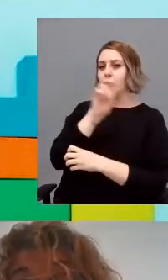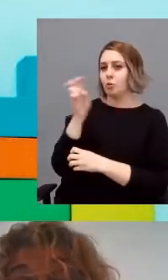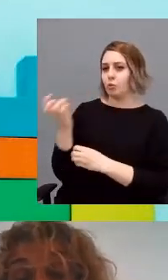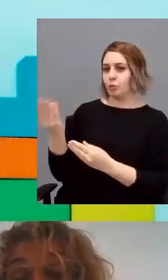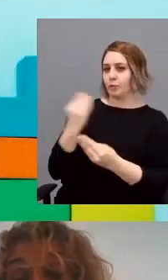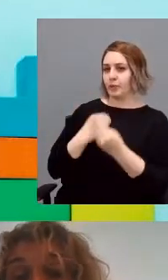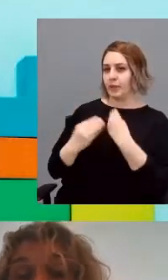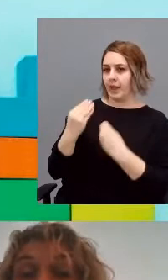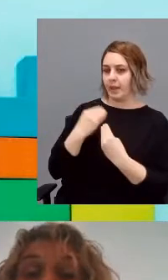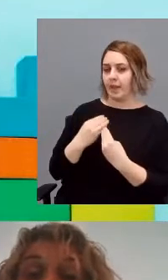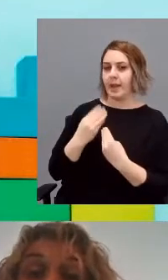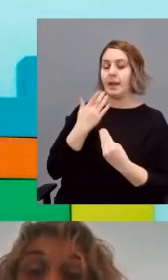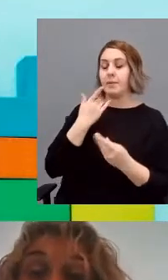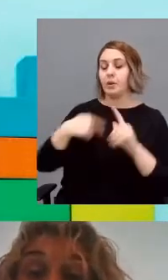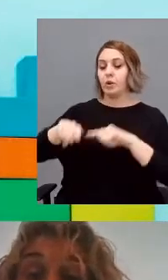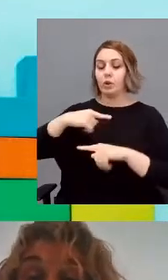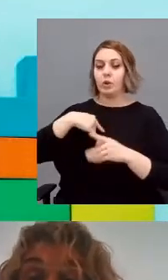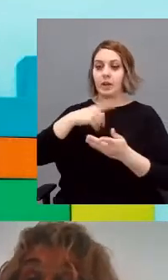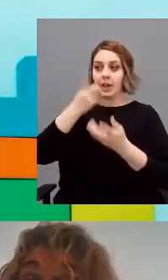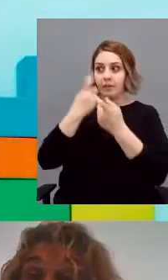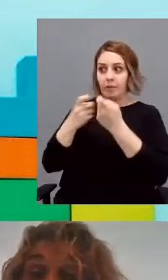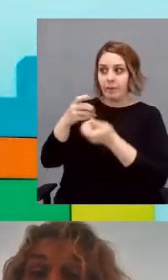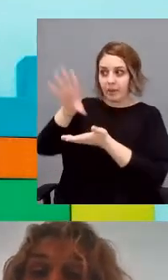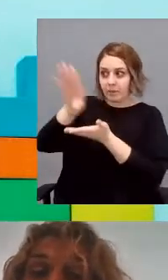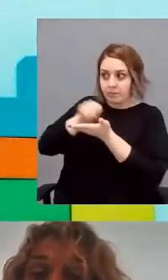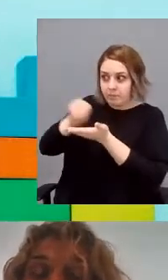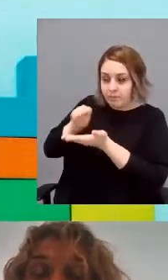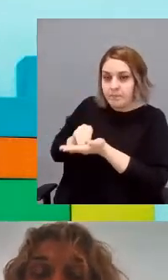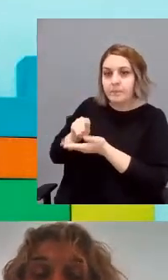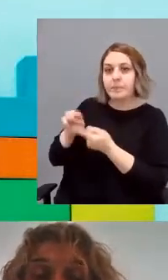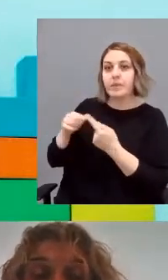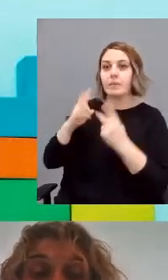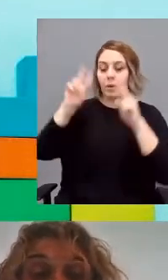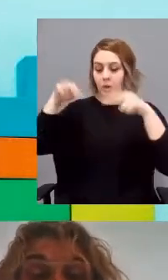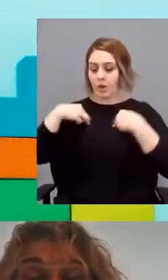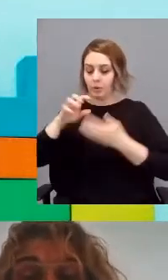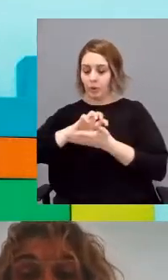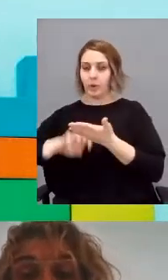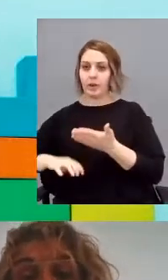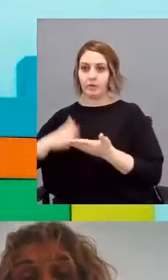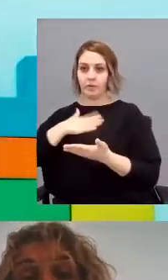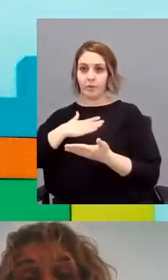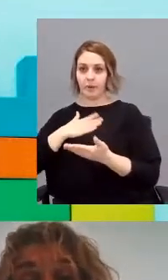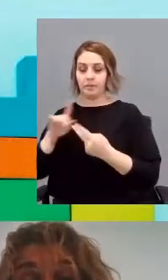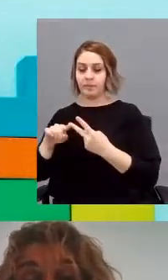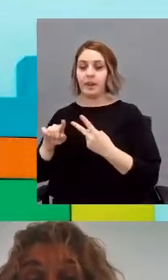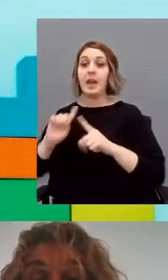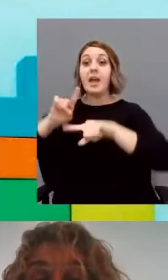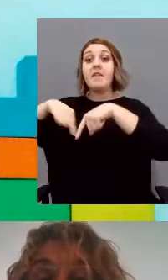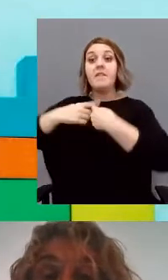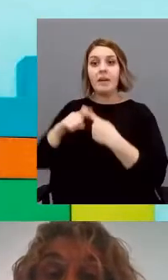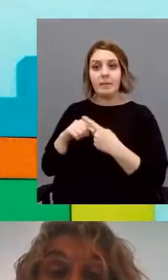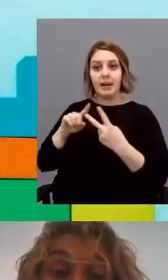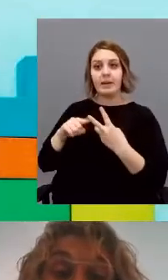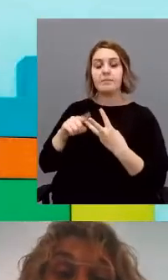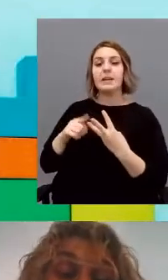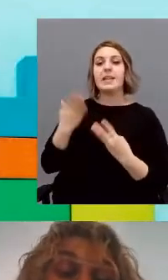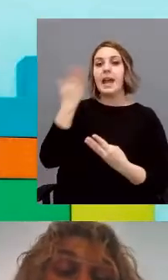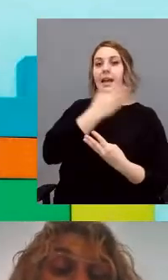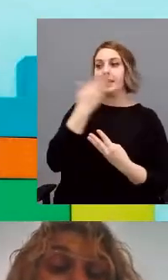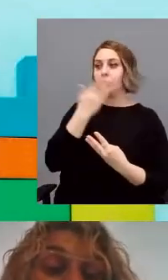recogido la información sobre ellos mismos, el autoinforme, desde las familias y desde la escuela.